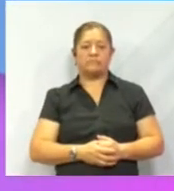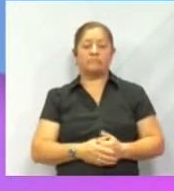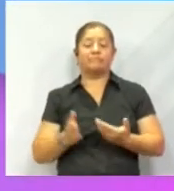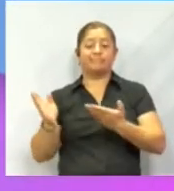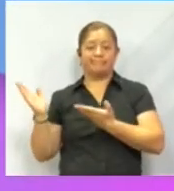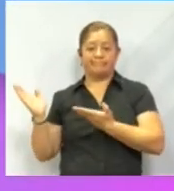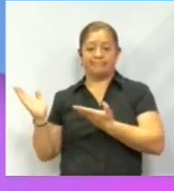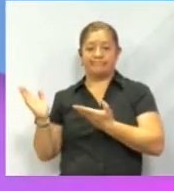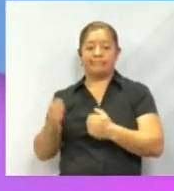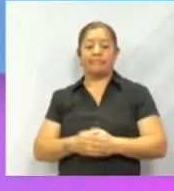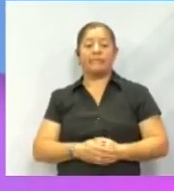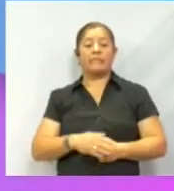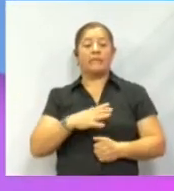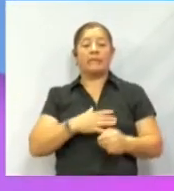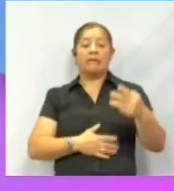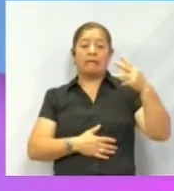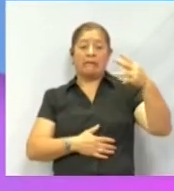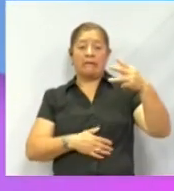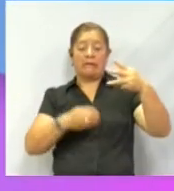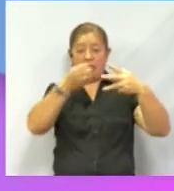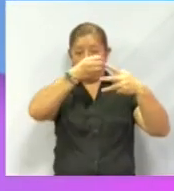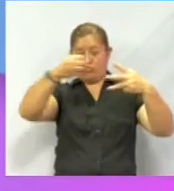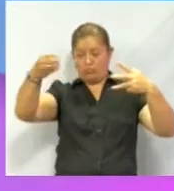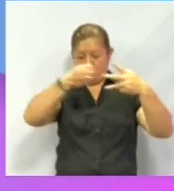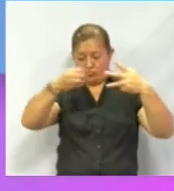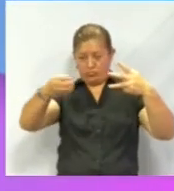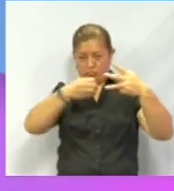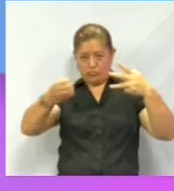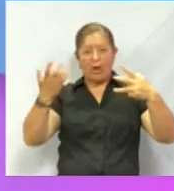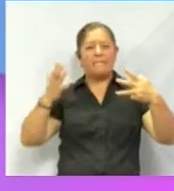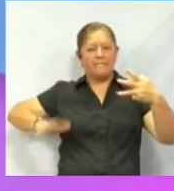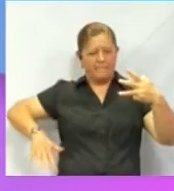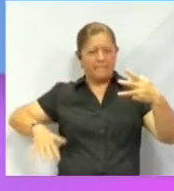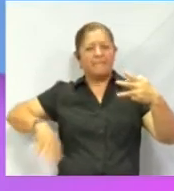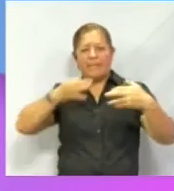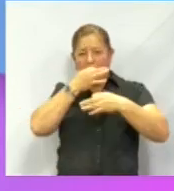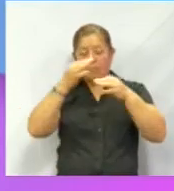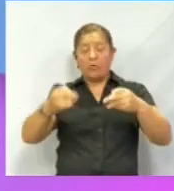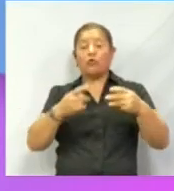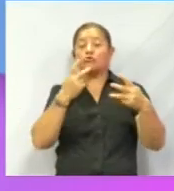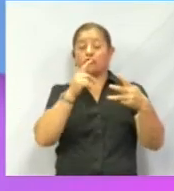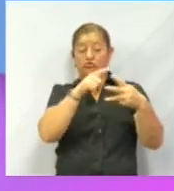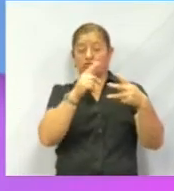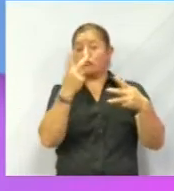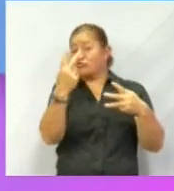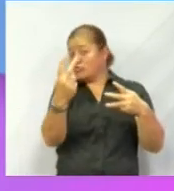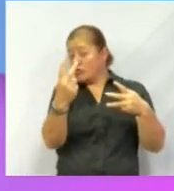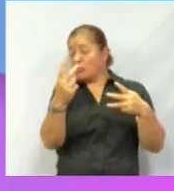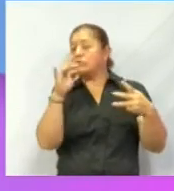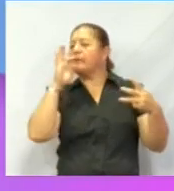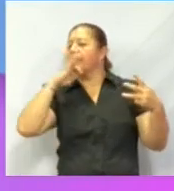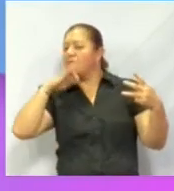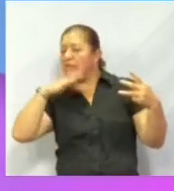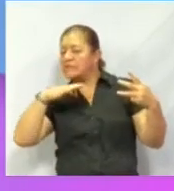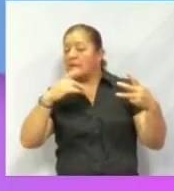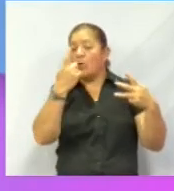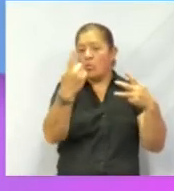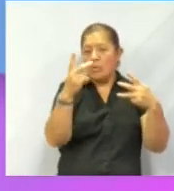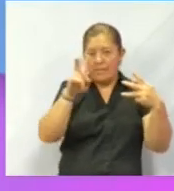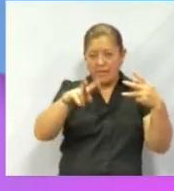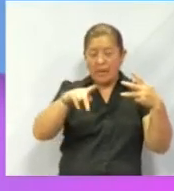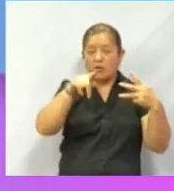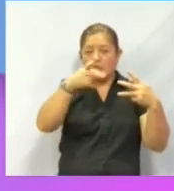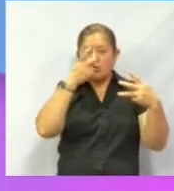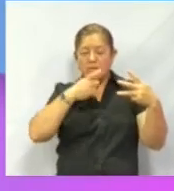Tenemos tres oraciones. Como se te mencionó en el principio, dos son mentiras y una es verdad. Tú nos